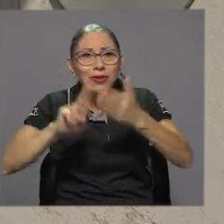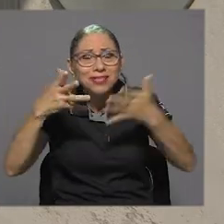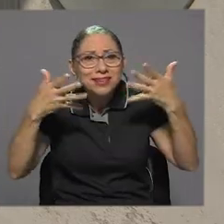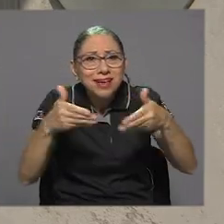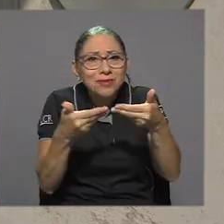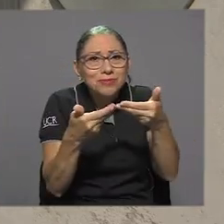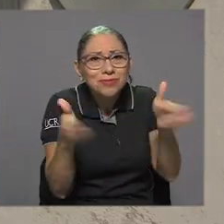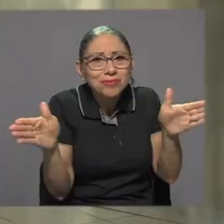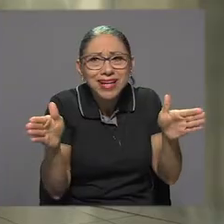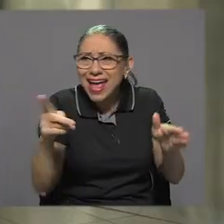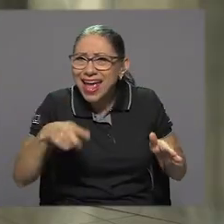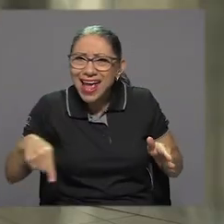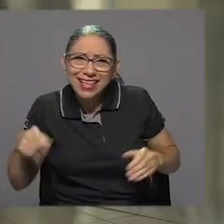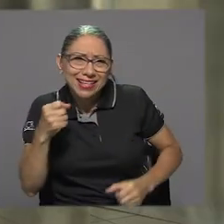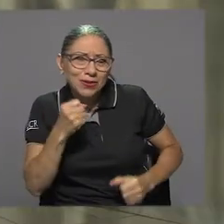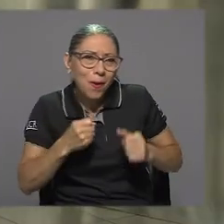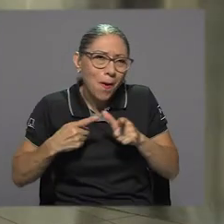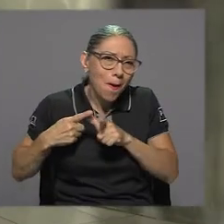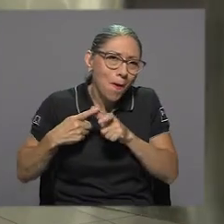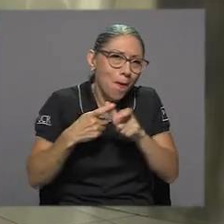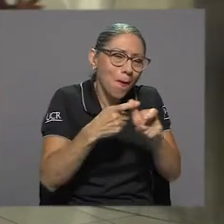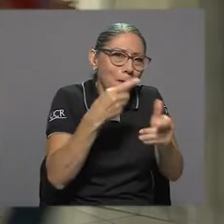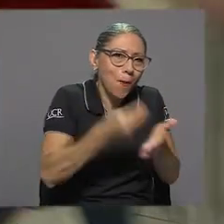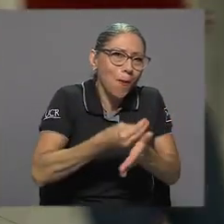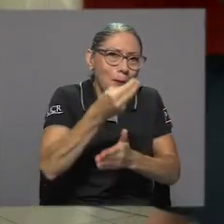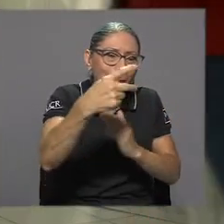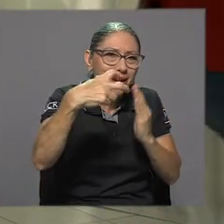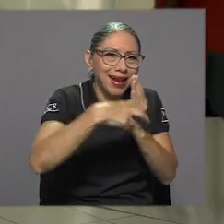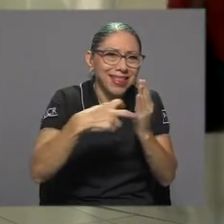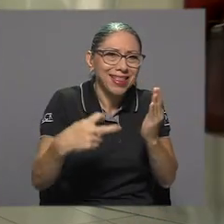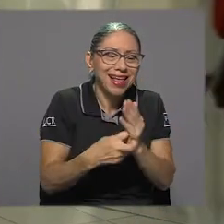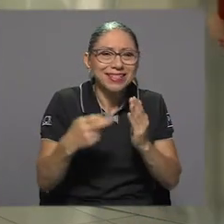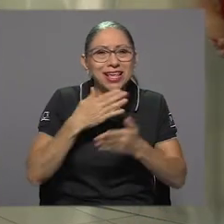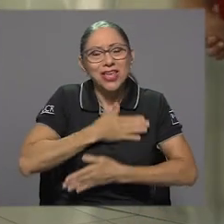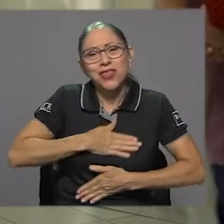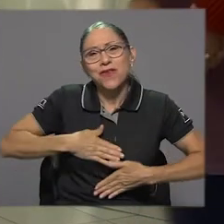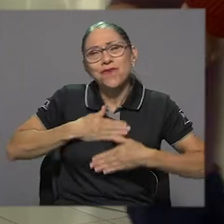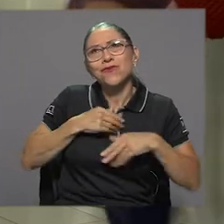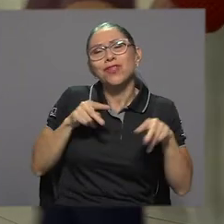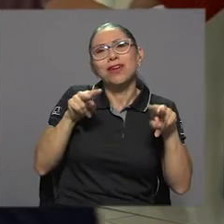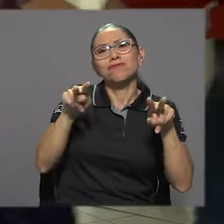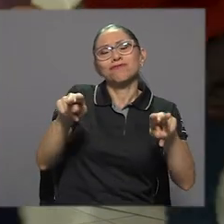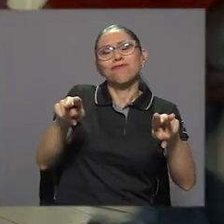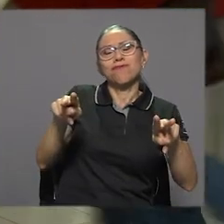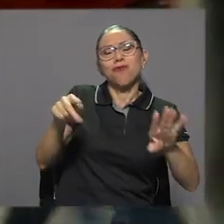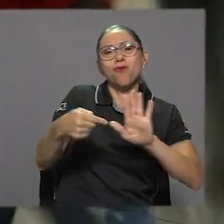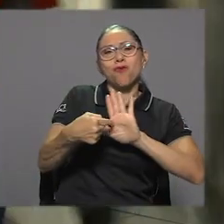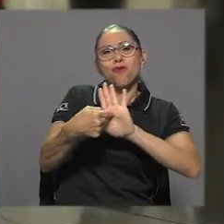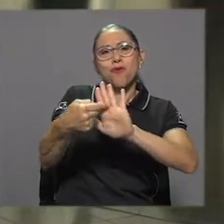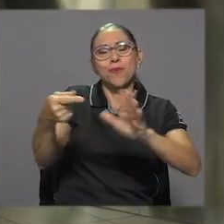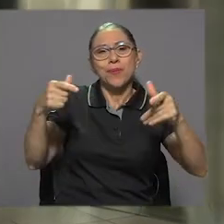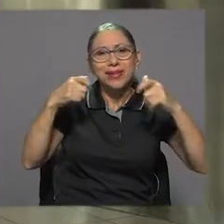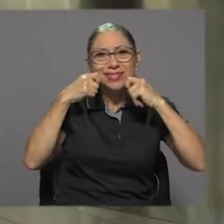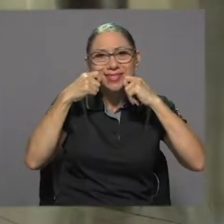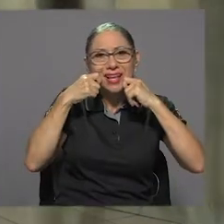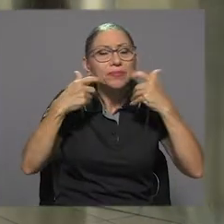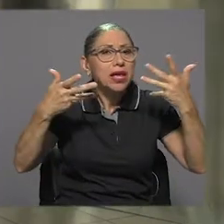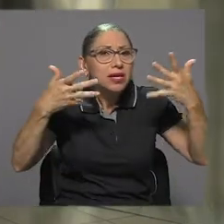abierto sus puertas al público, corrieron a comprar entradas y a disfrutar del show presencial.